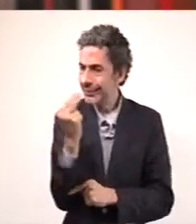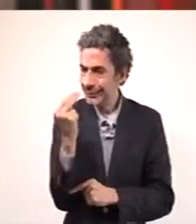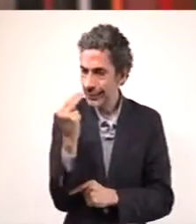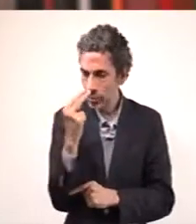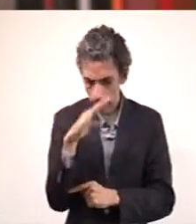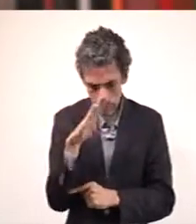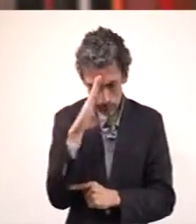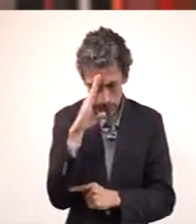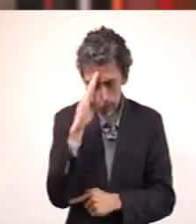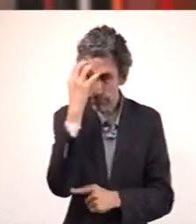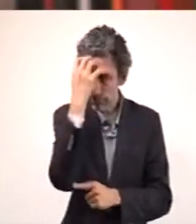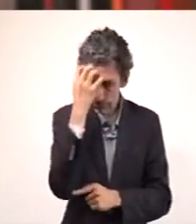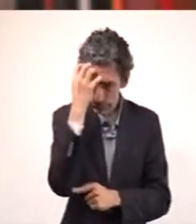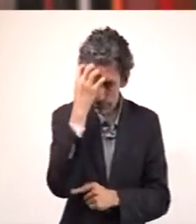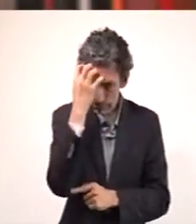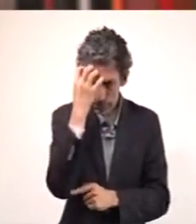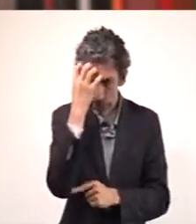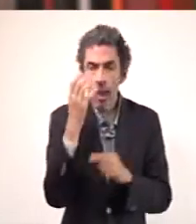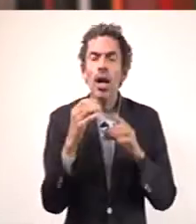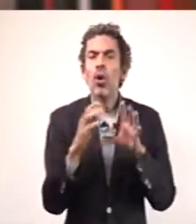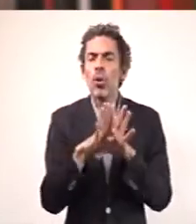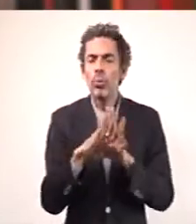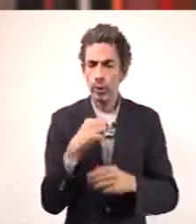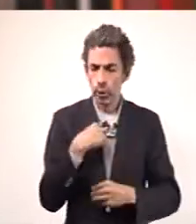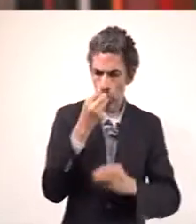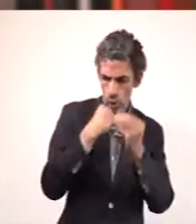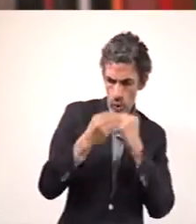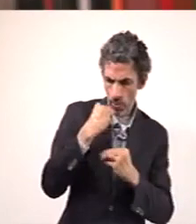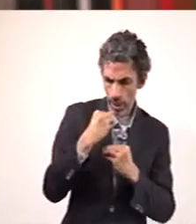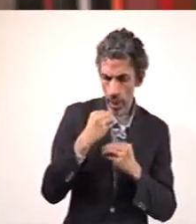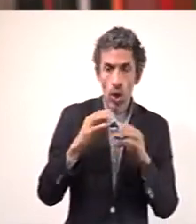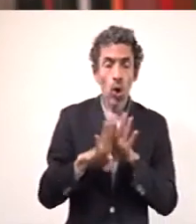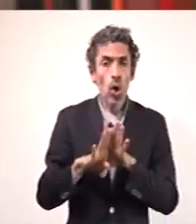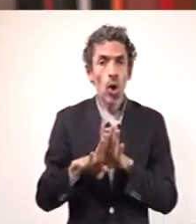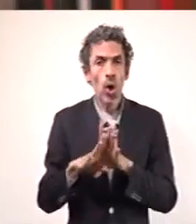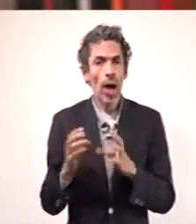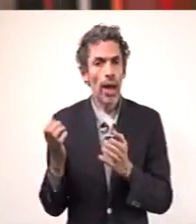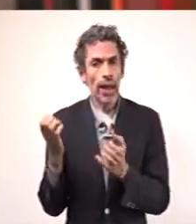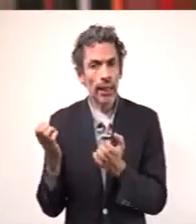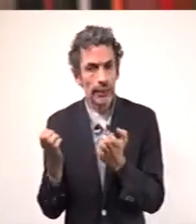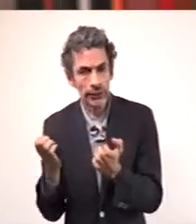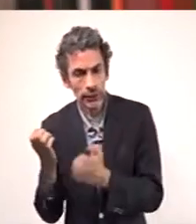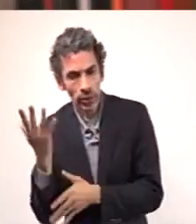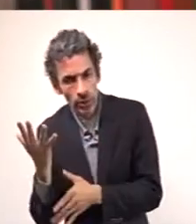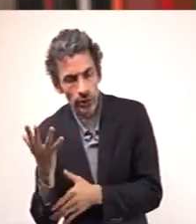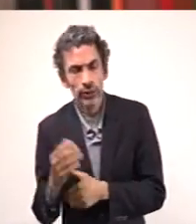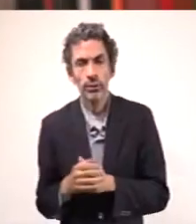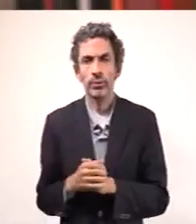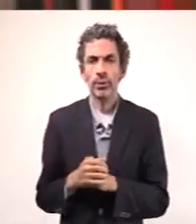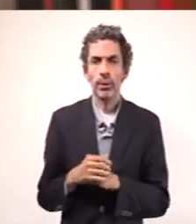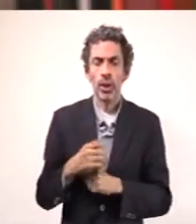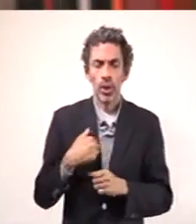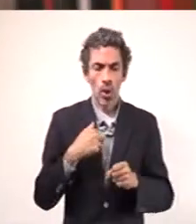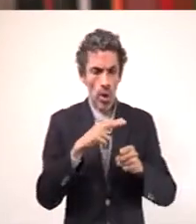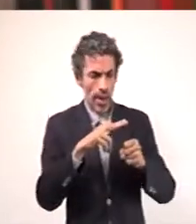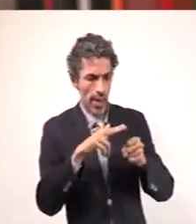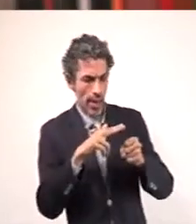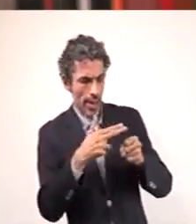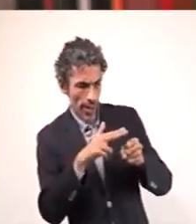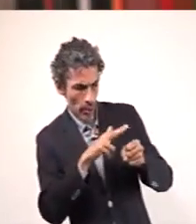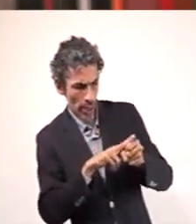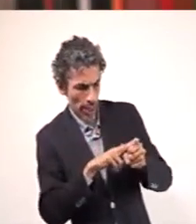reflexionar sobre nuestros hábitos alimenticios y la falta de actividad física, la relación que tenemos con la